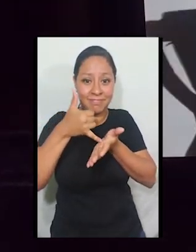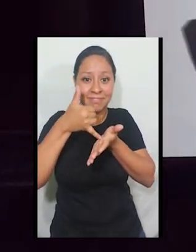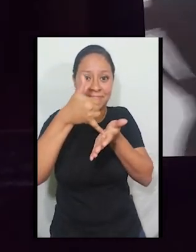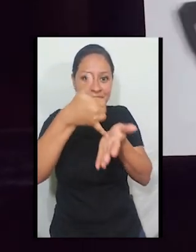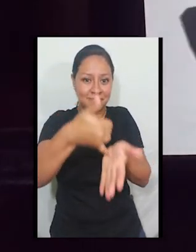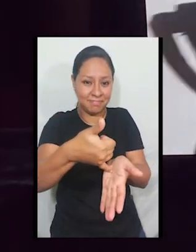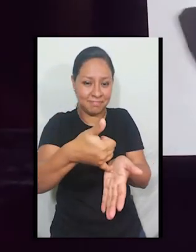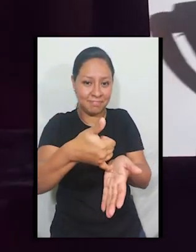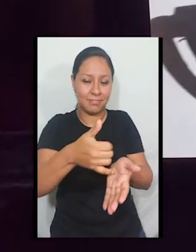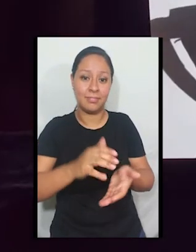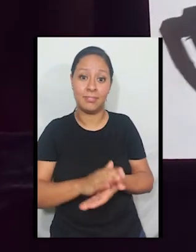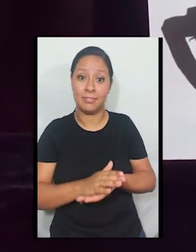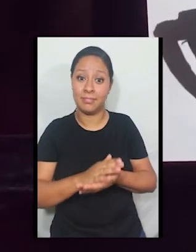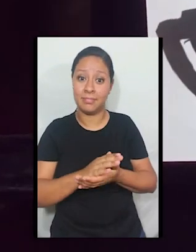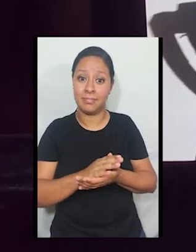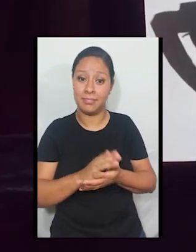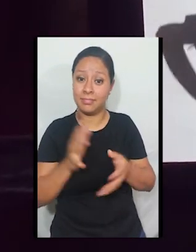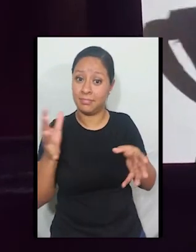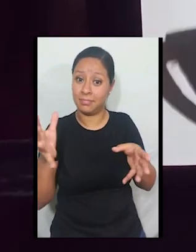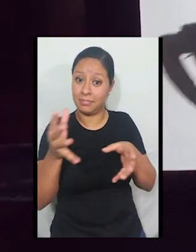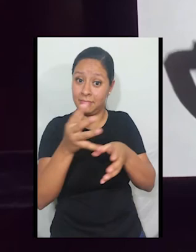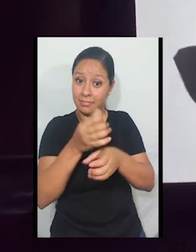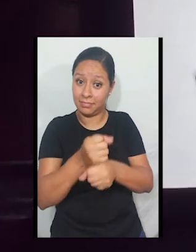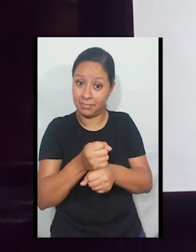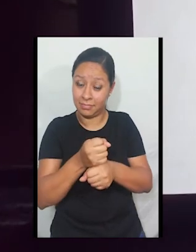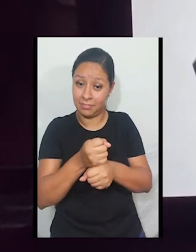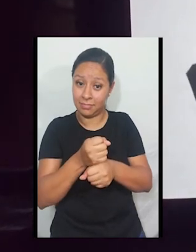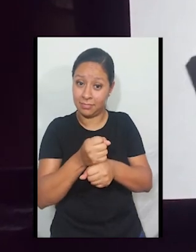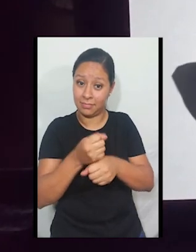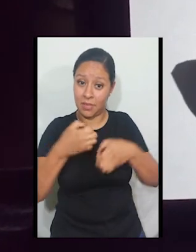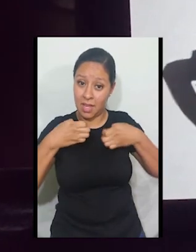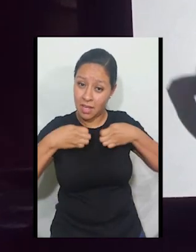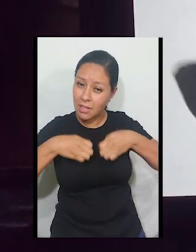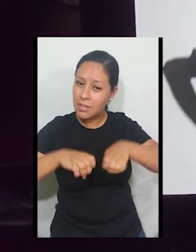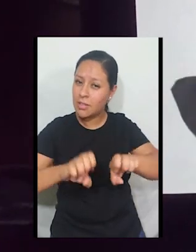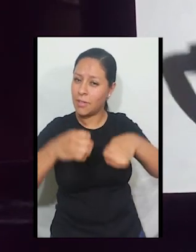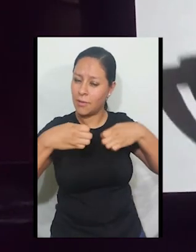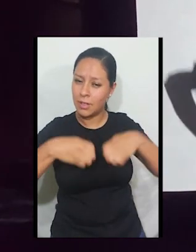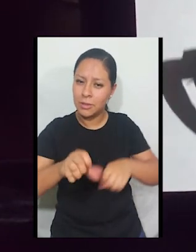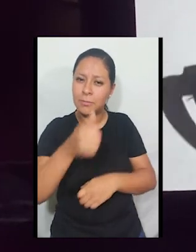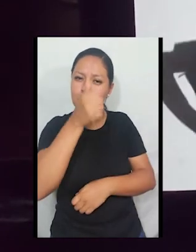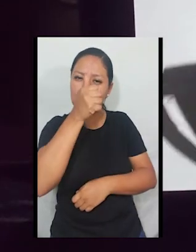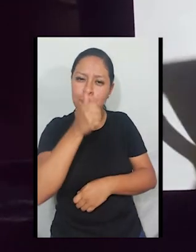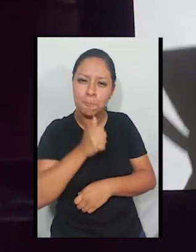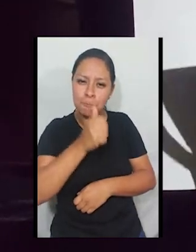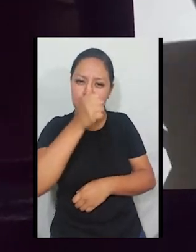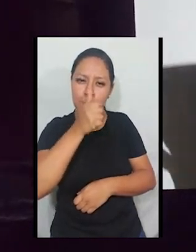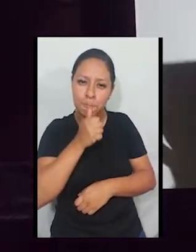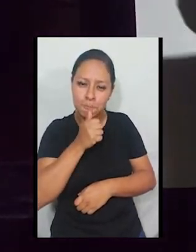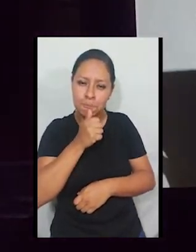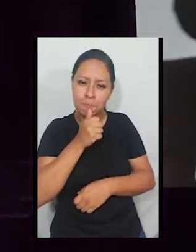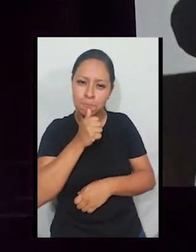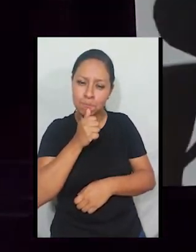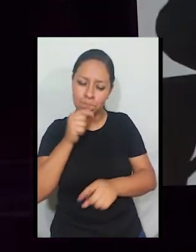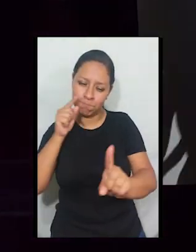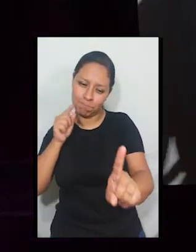la moraleja es que con esfuerzo y paciencia lograremos la meta